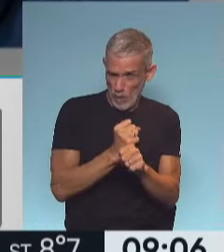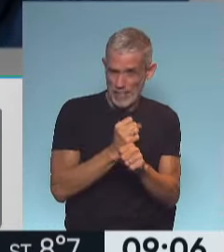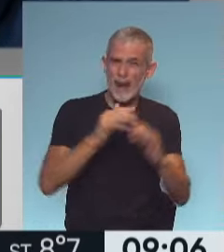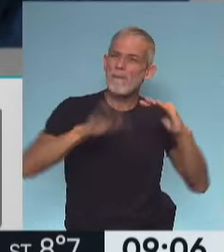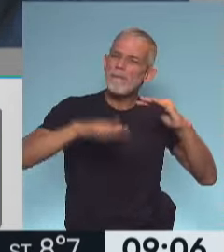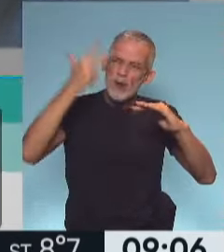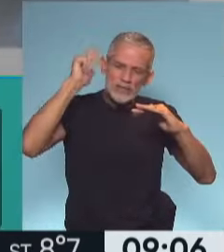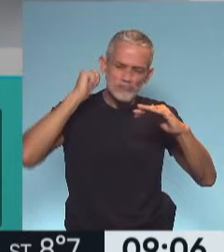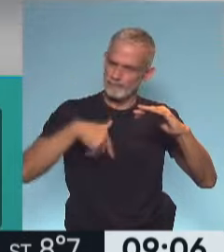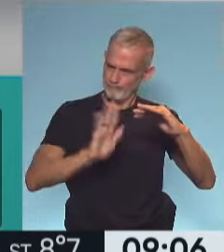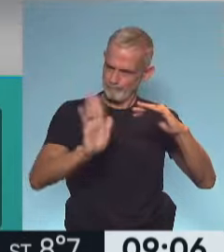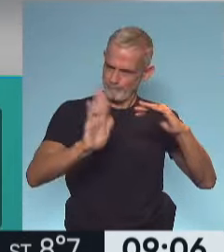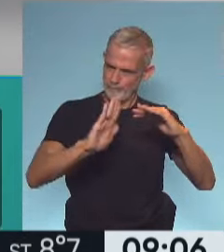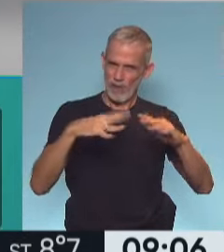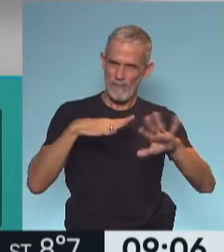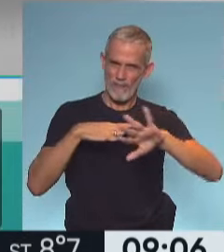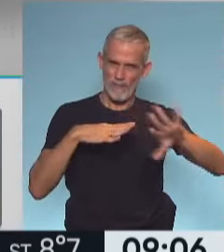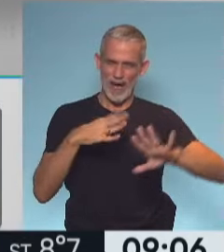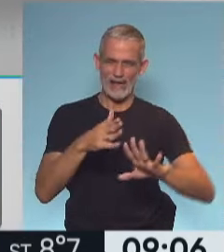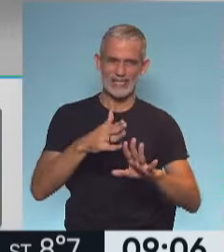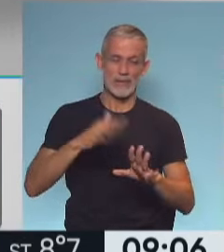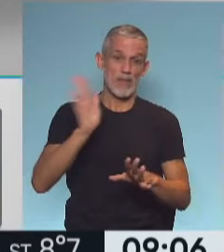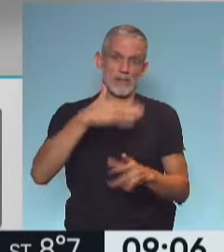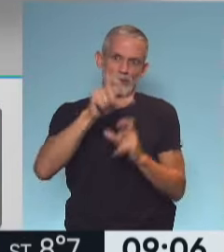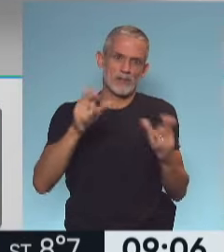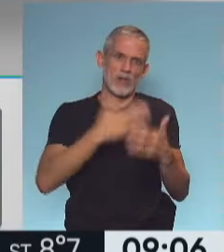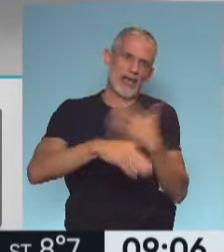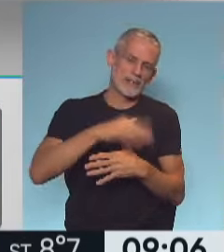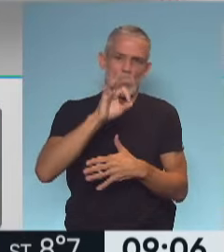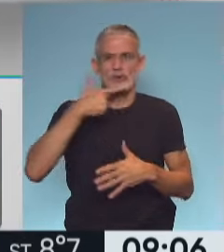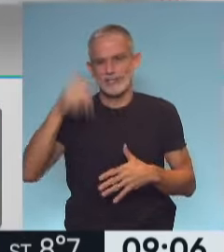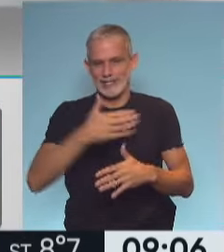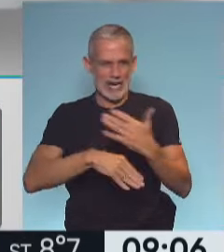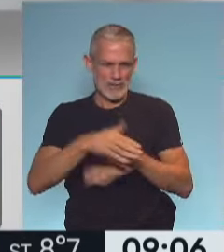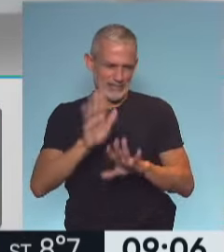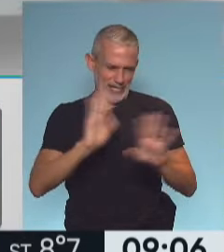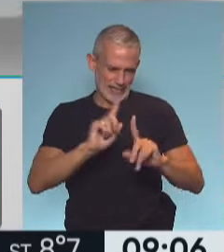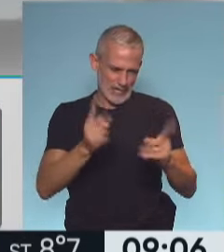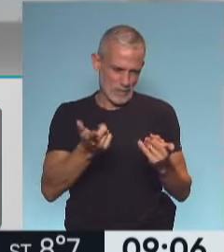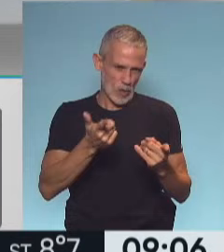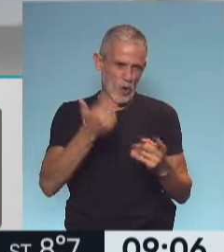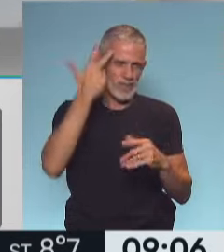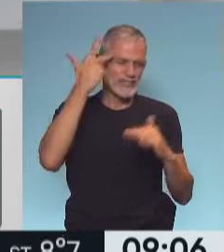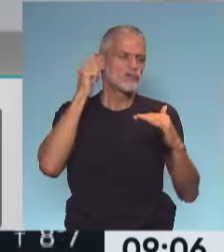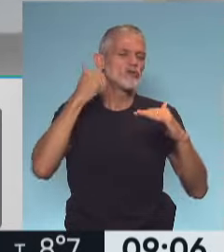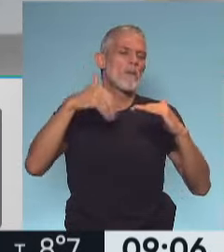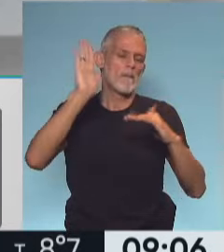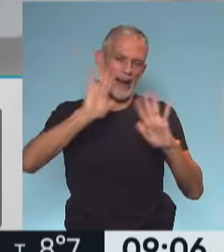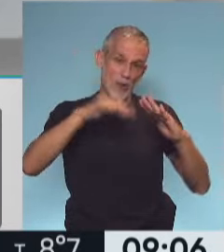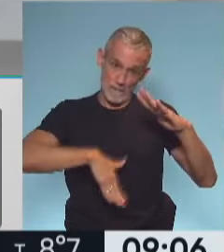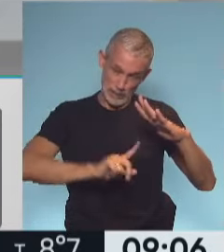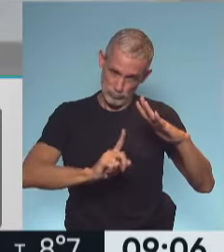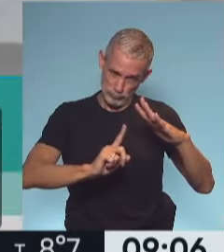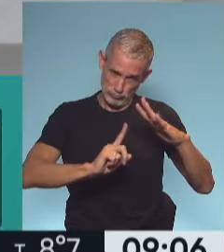para menores. Más o menos hay alrededor de 560. Personas con discapacidad y sin discapacidades para mayores de 18 por el momento